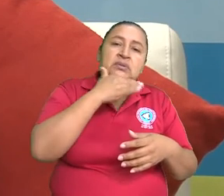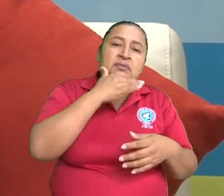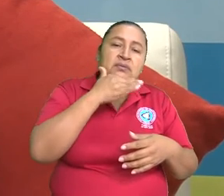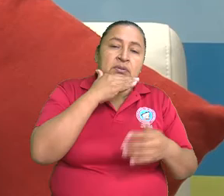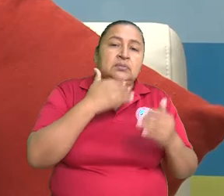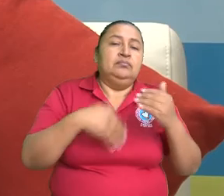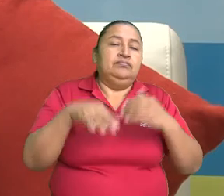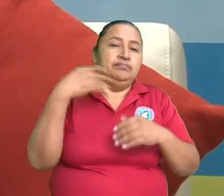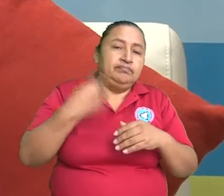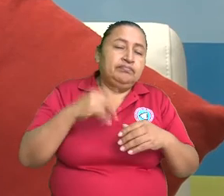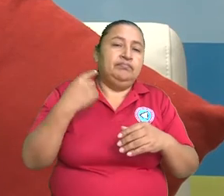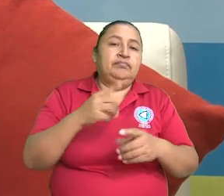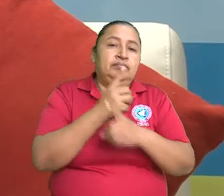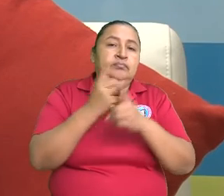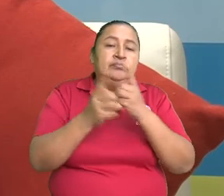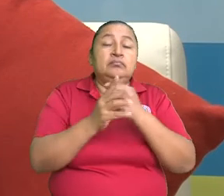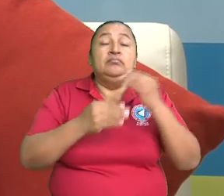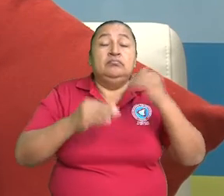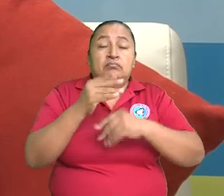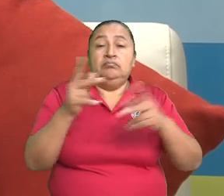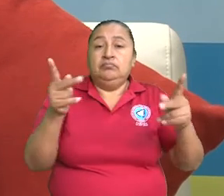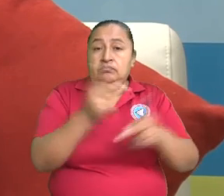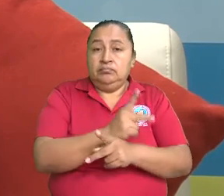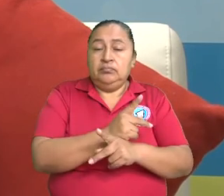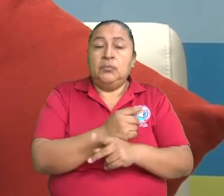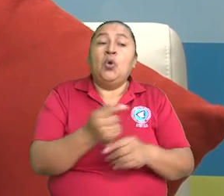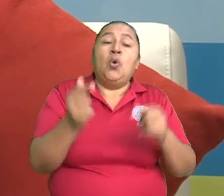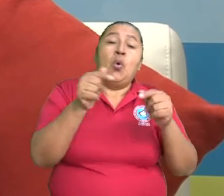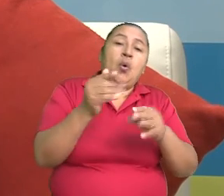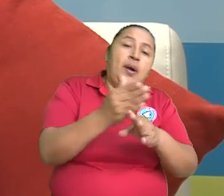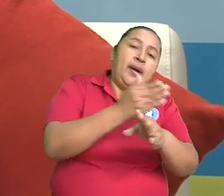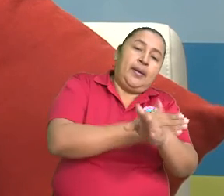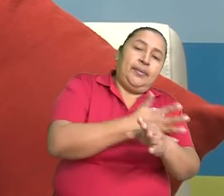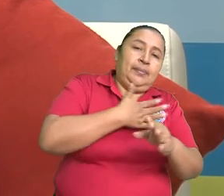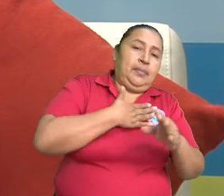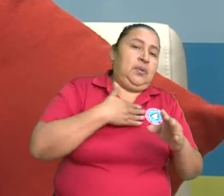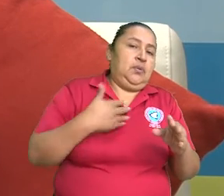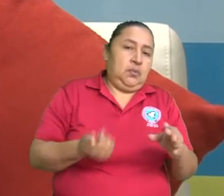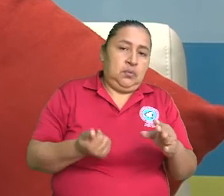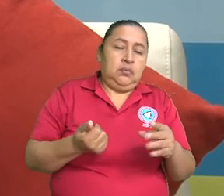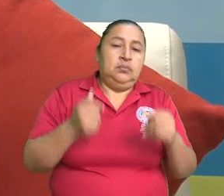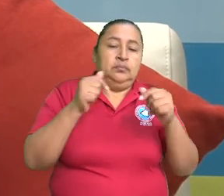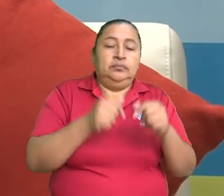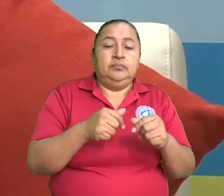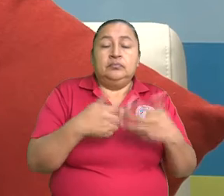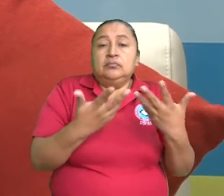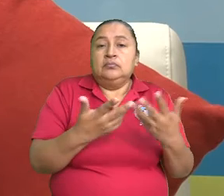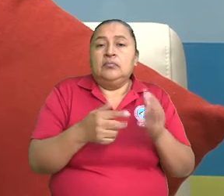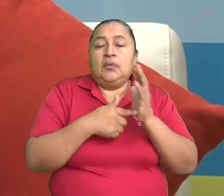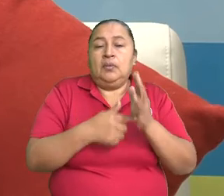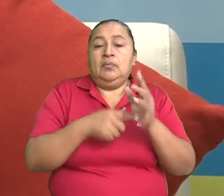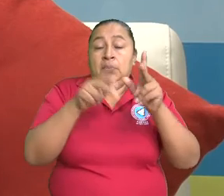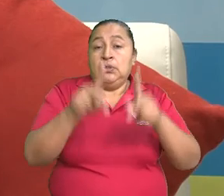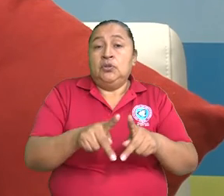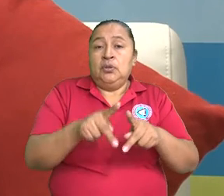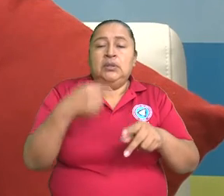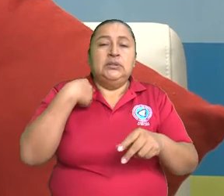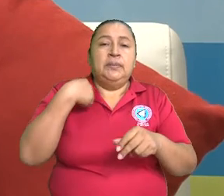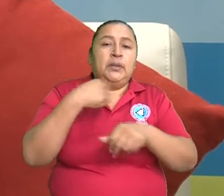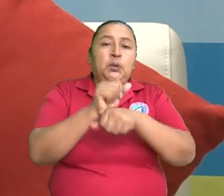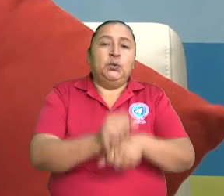y tienden a quedar más secuelas que si se da una terapia temprana. ¿Ya? Lo que pasa es que, pues, la gente tiende a